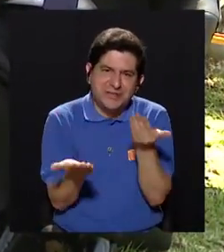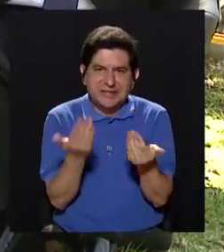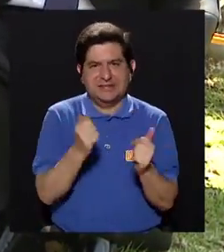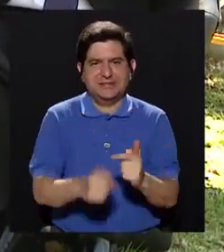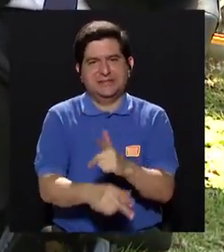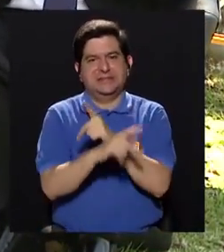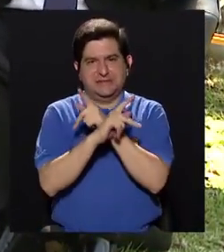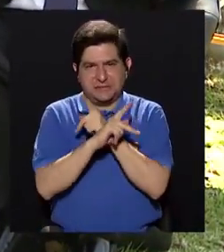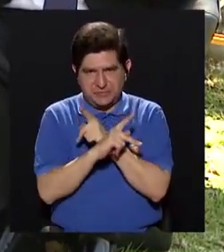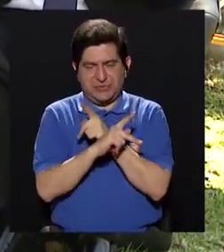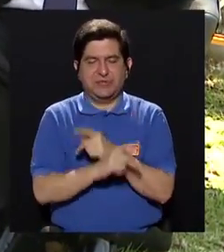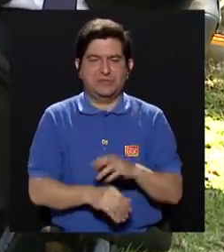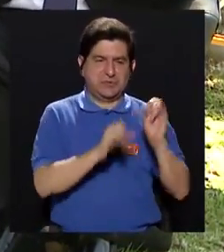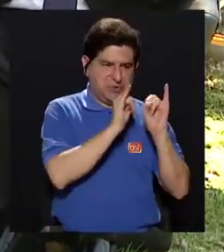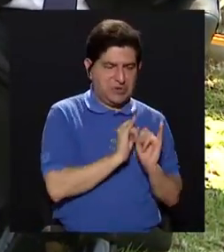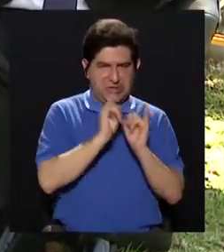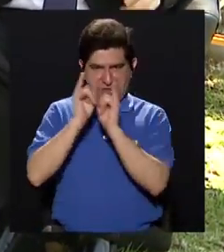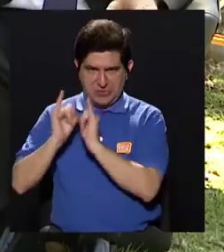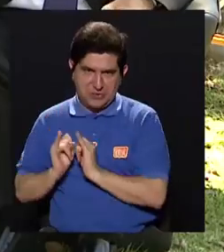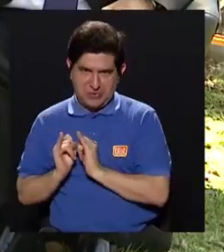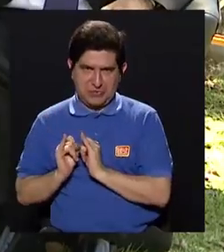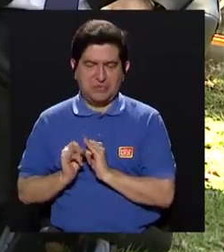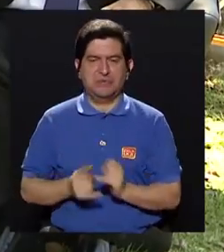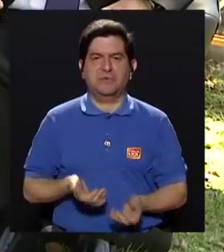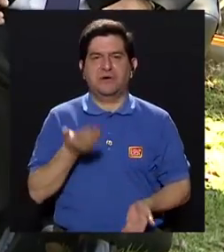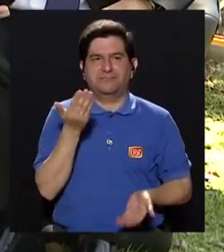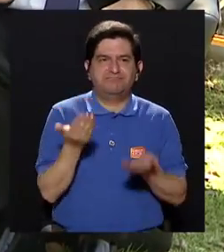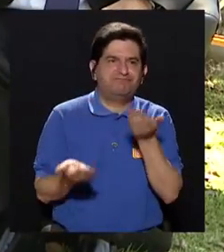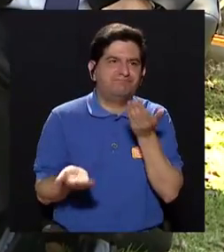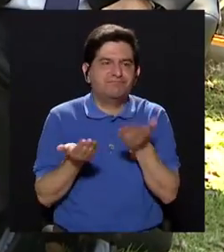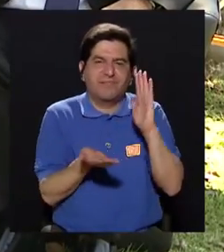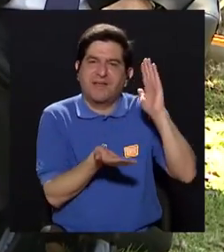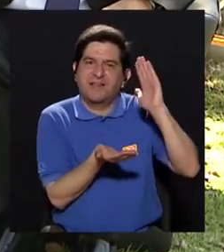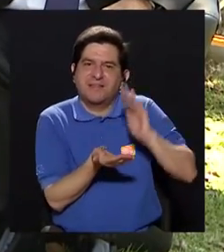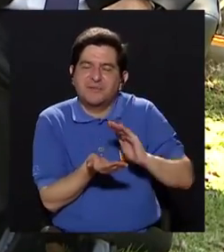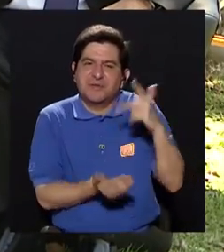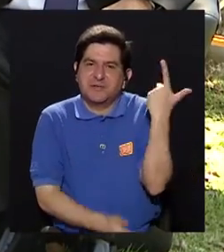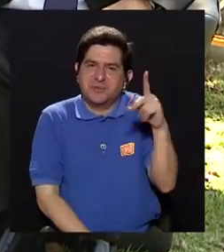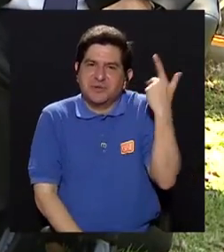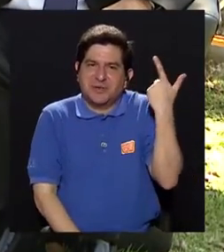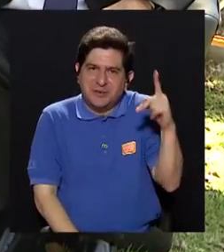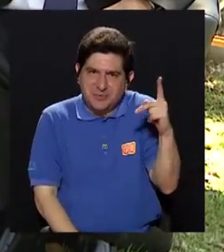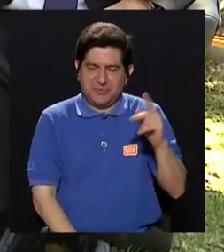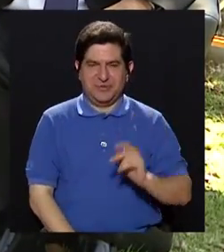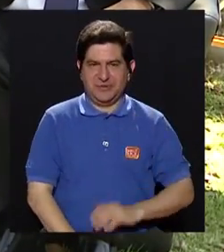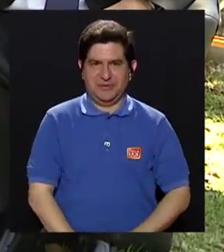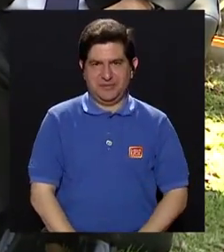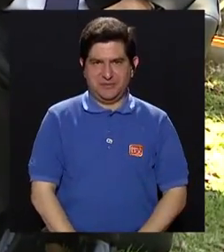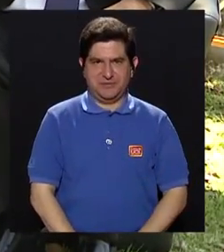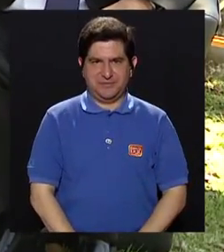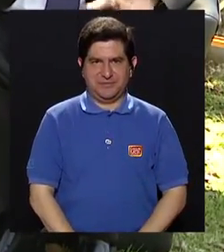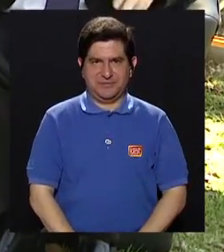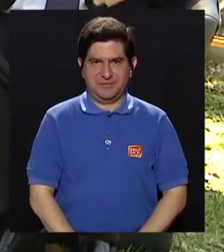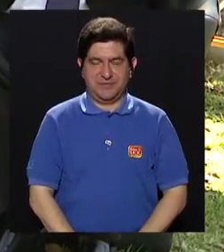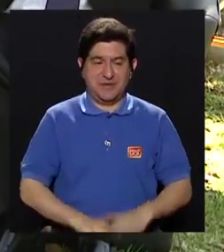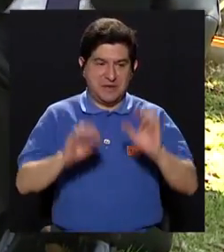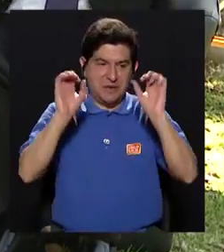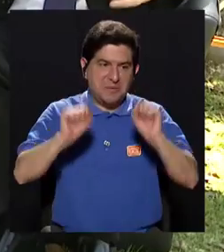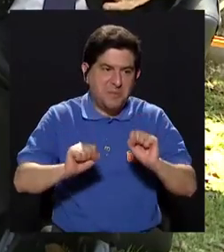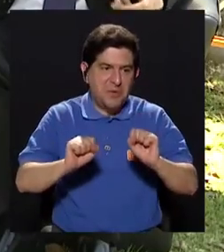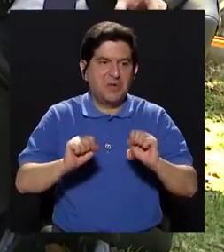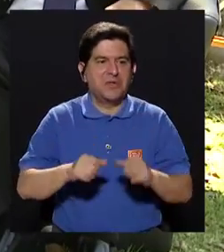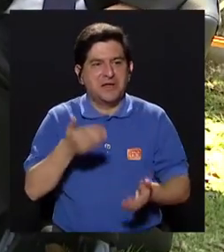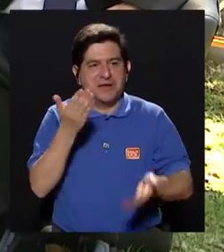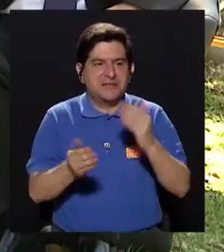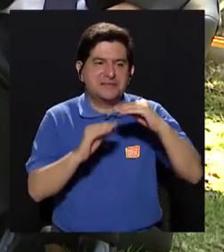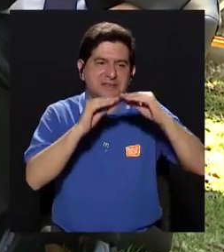es una medida de protección individual que ayuda, digamos, a disminuir el riesgo de ser